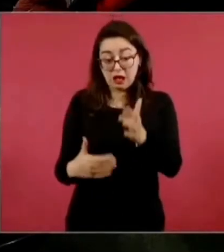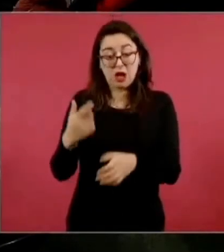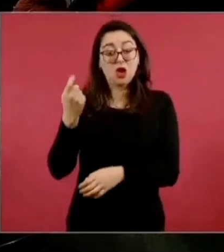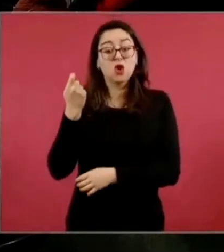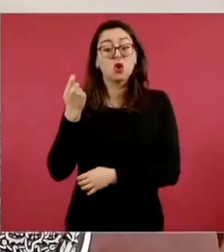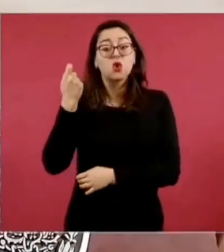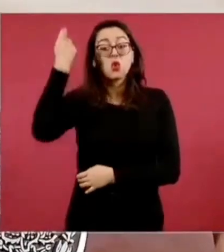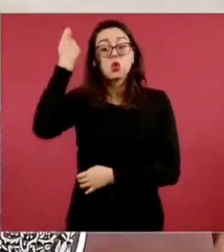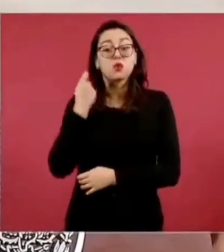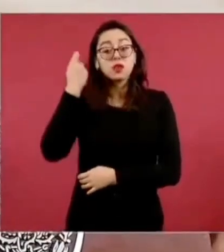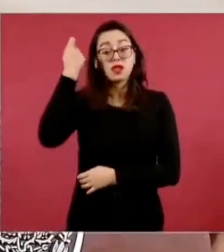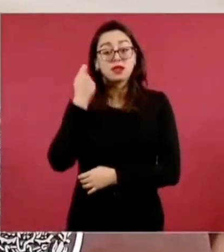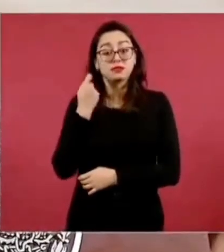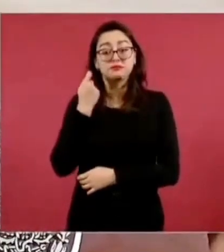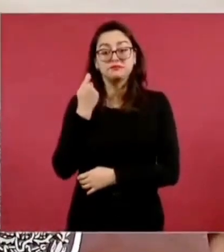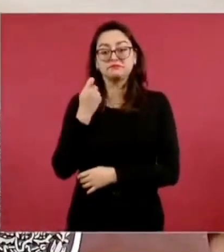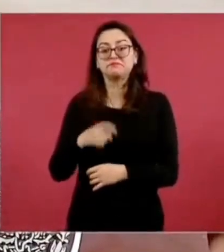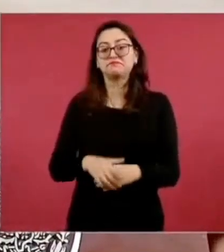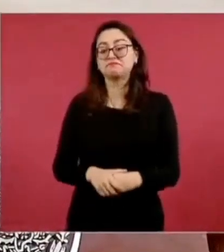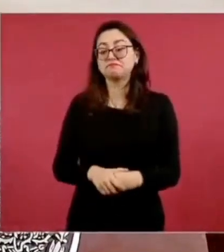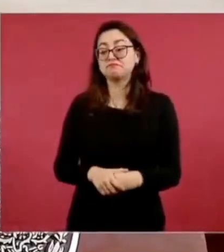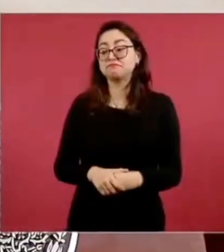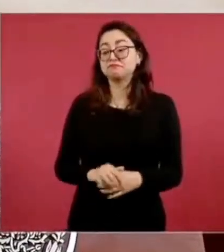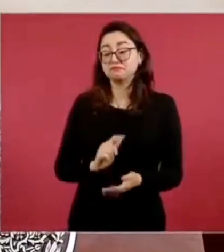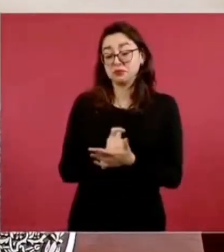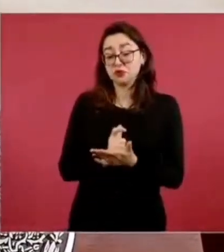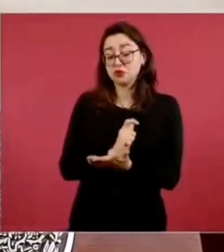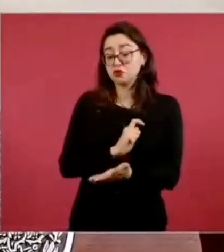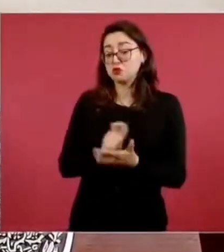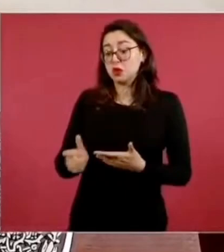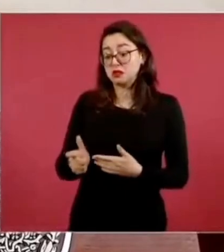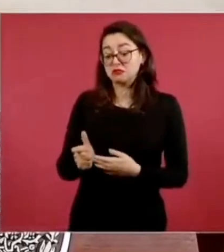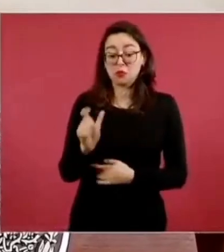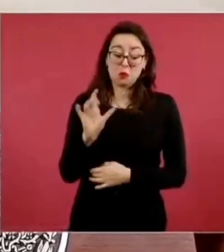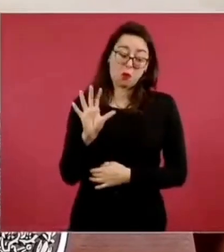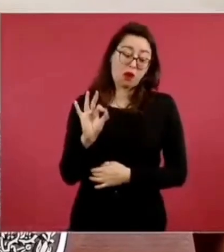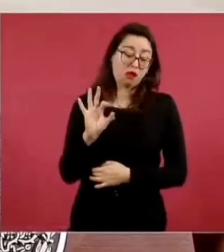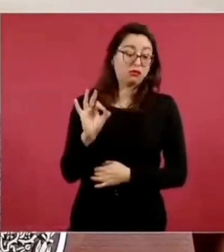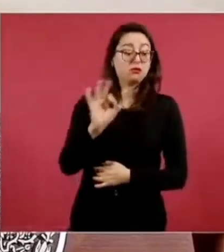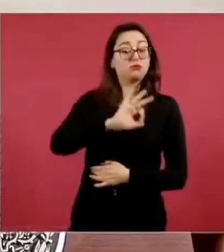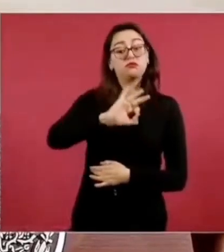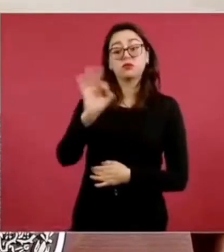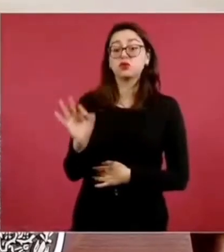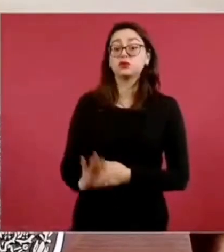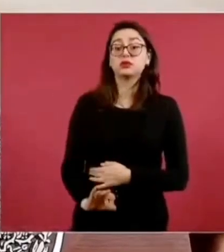iba a recibir menos del 50% de su salario